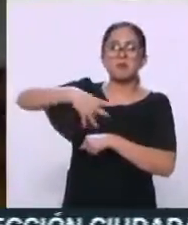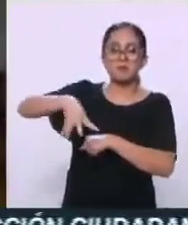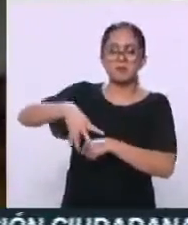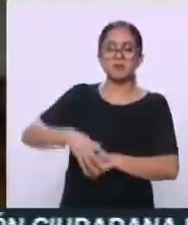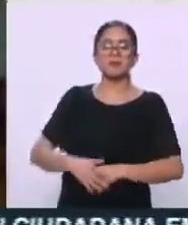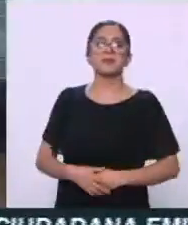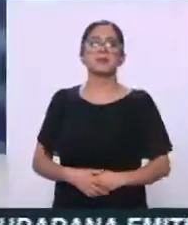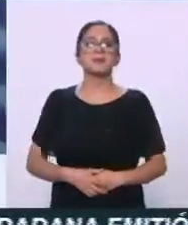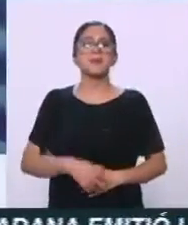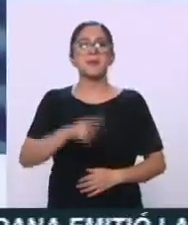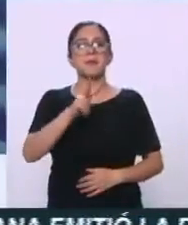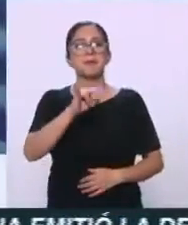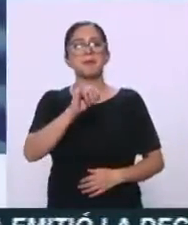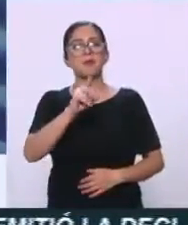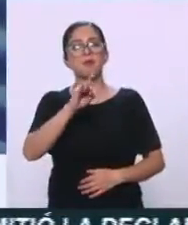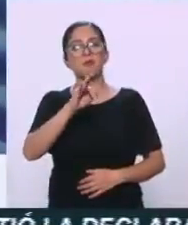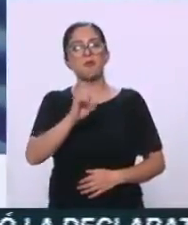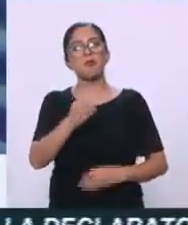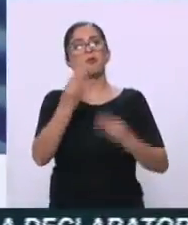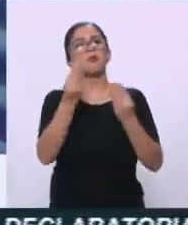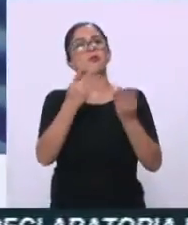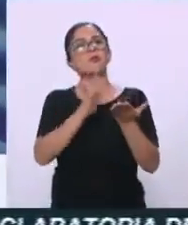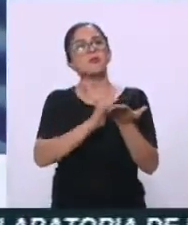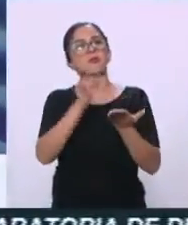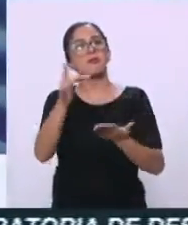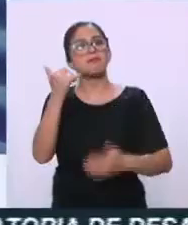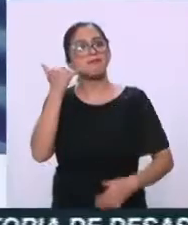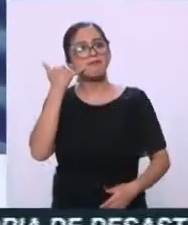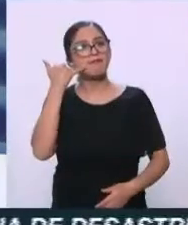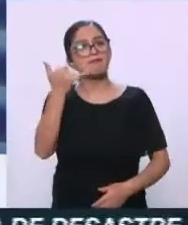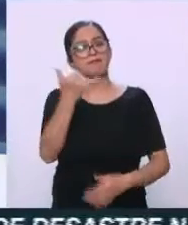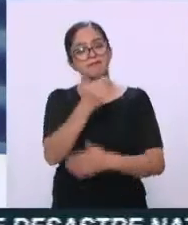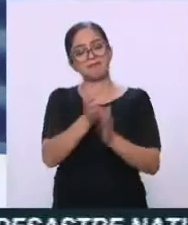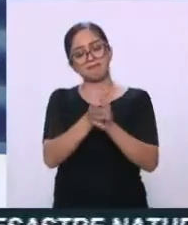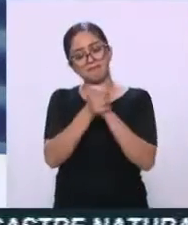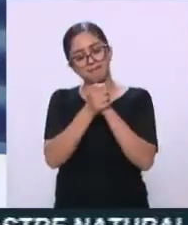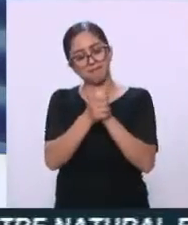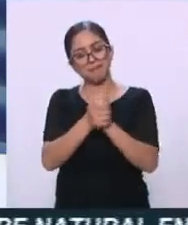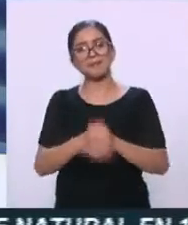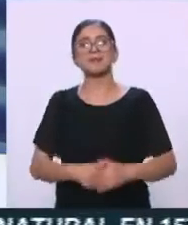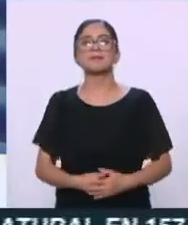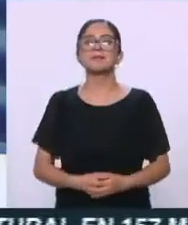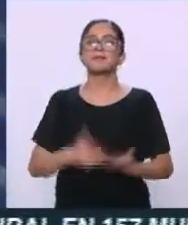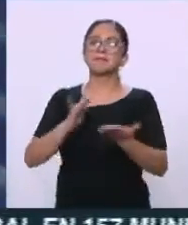muchísimas gracias por habernos tomado la llamada, le envío un cordial saludo. Gracias a ti, buena noche. Un gusto.